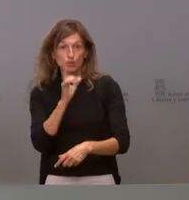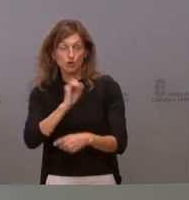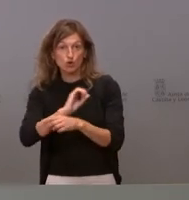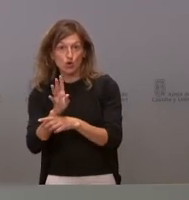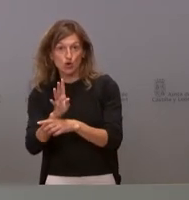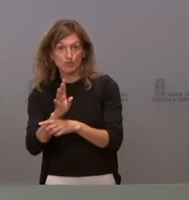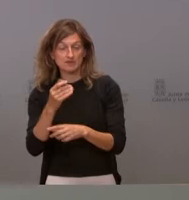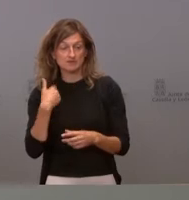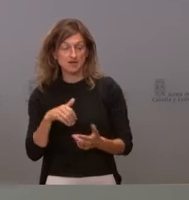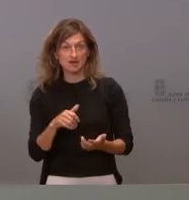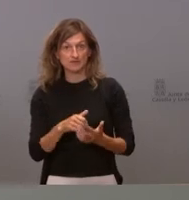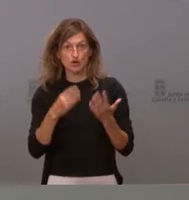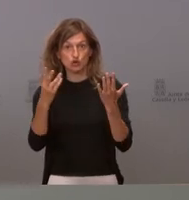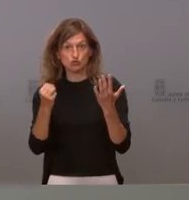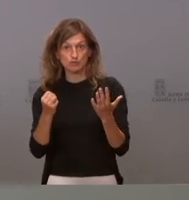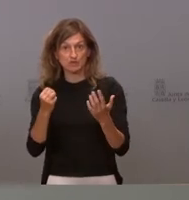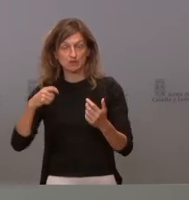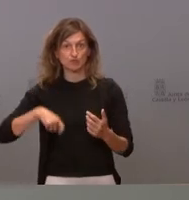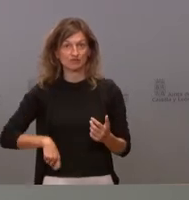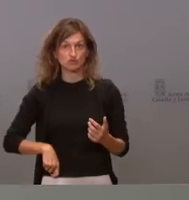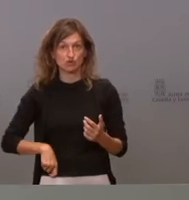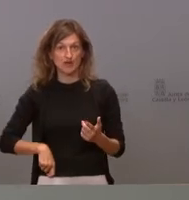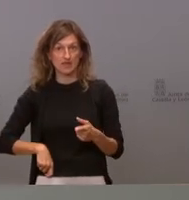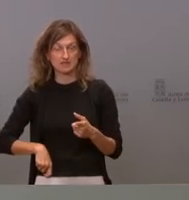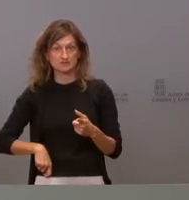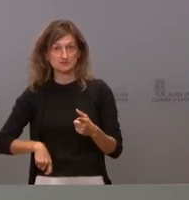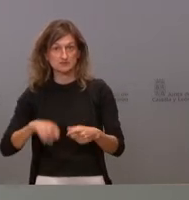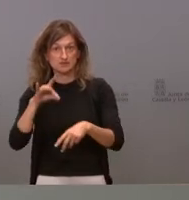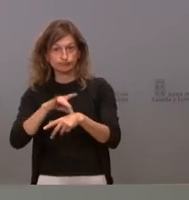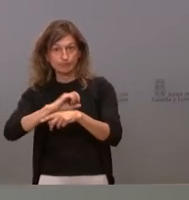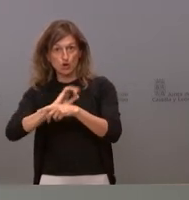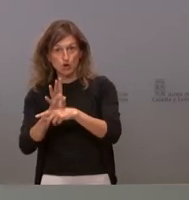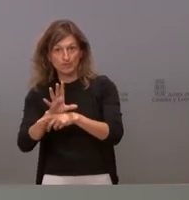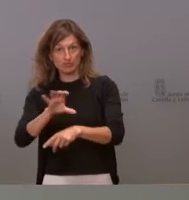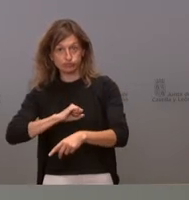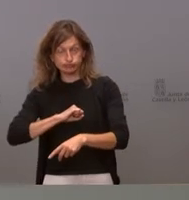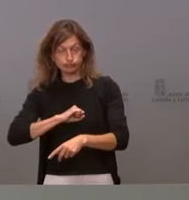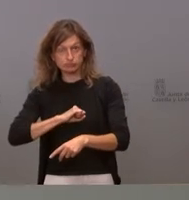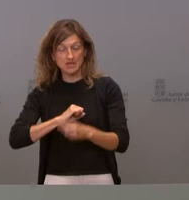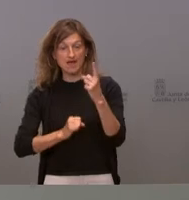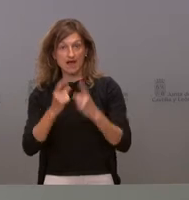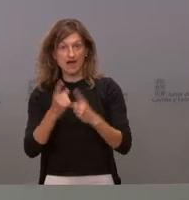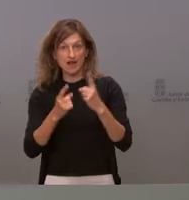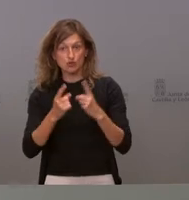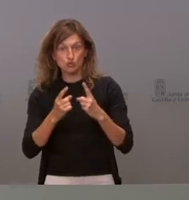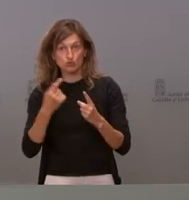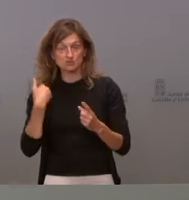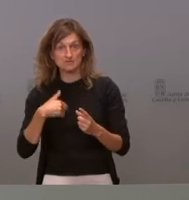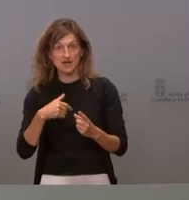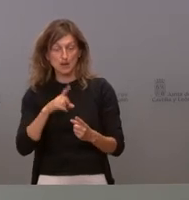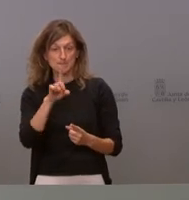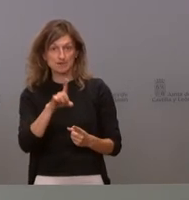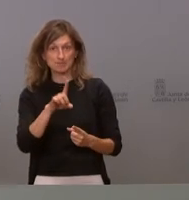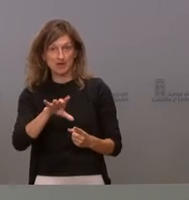más de 8.000 profesionales los que han padecido la enfermedad y alguno de ellos tenía la primera